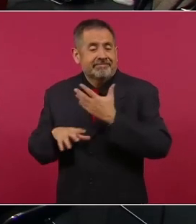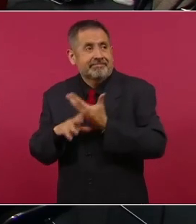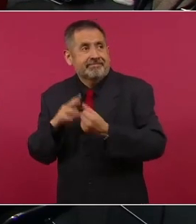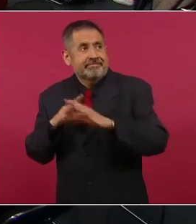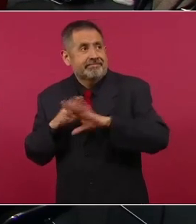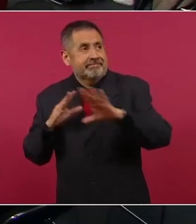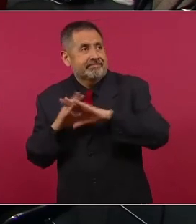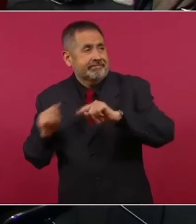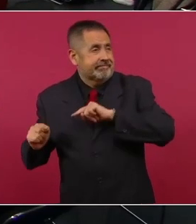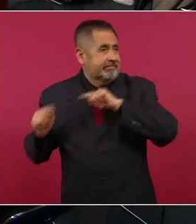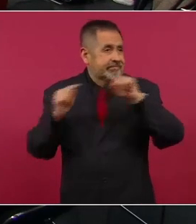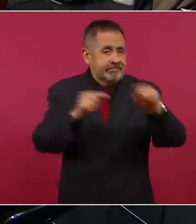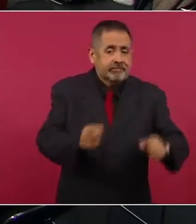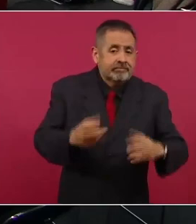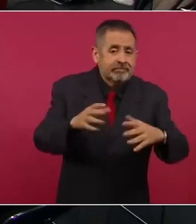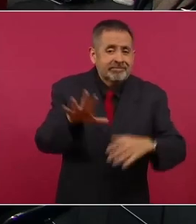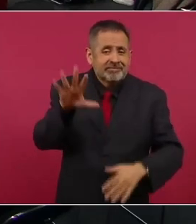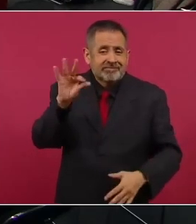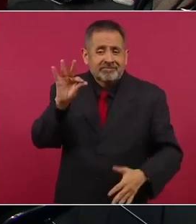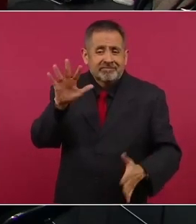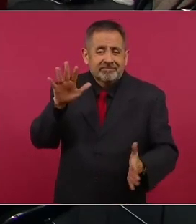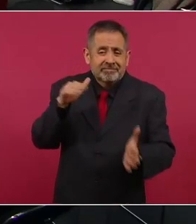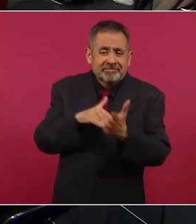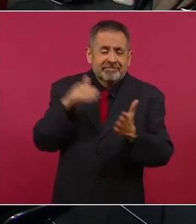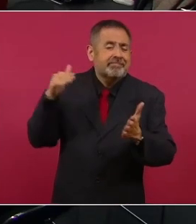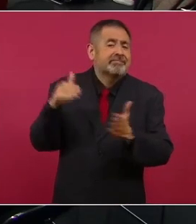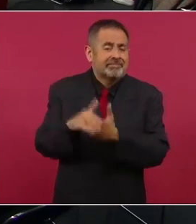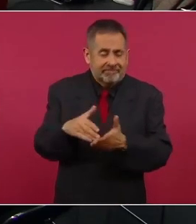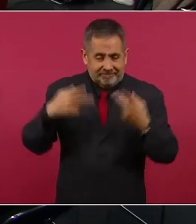nuestros paisanos son 40 millones.